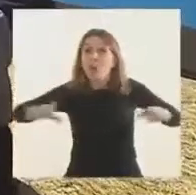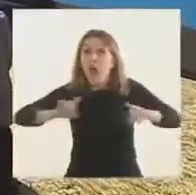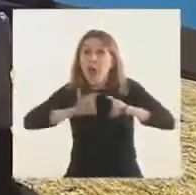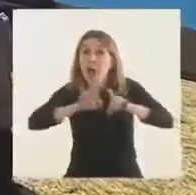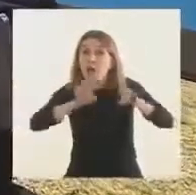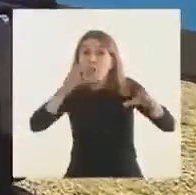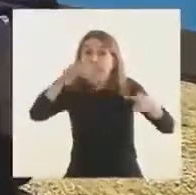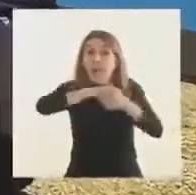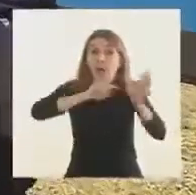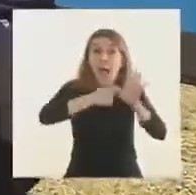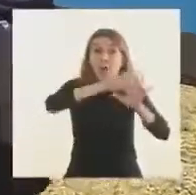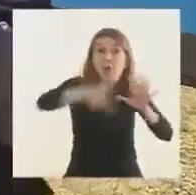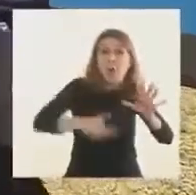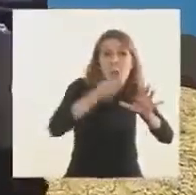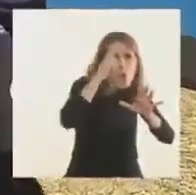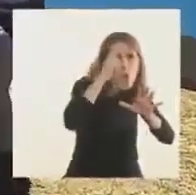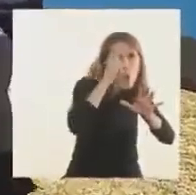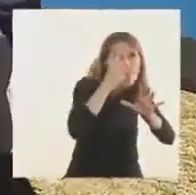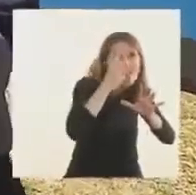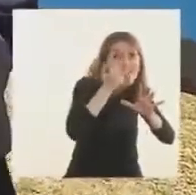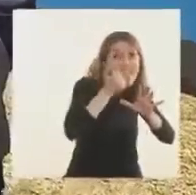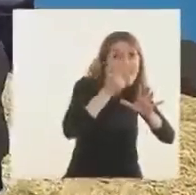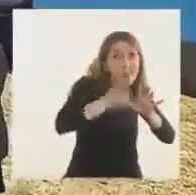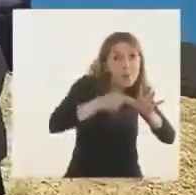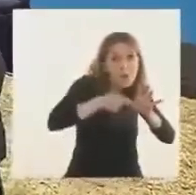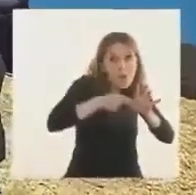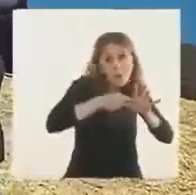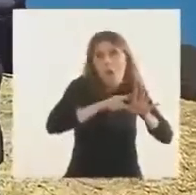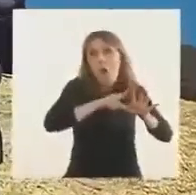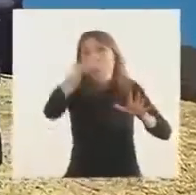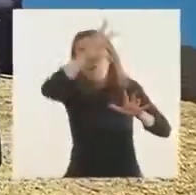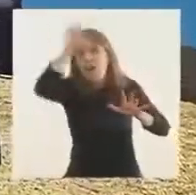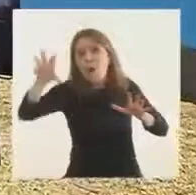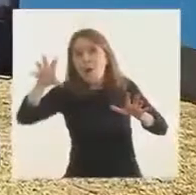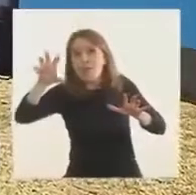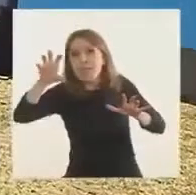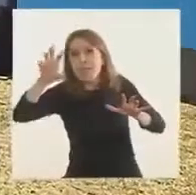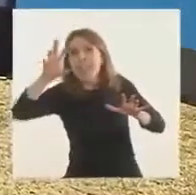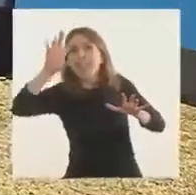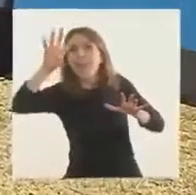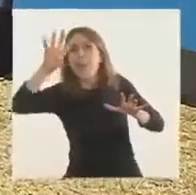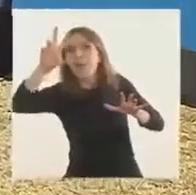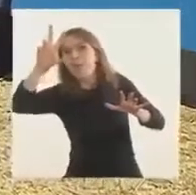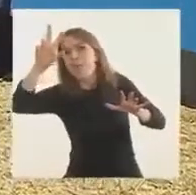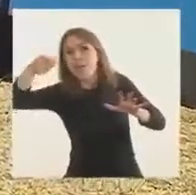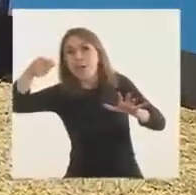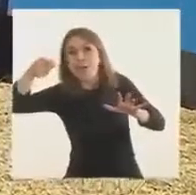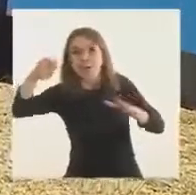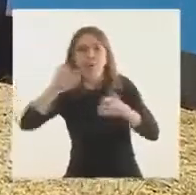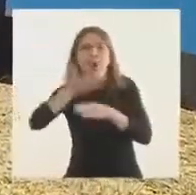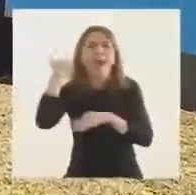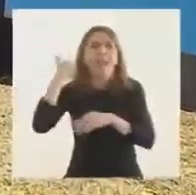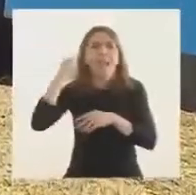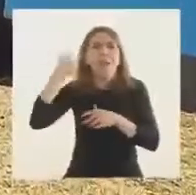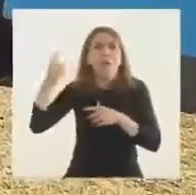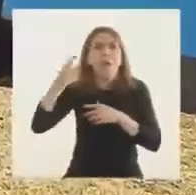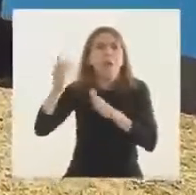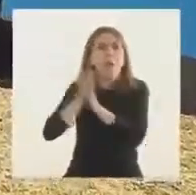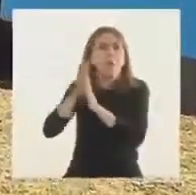AMBA. Y solamente el 7% ocurría en el interior del país. Ayer mirábamos, hoy a la mañana mirábamos con Ginés,